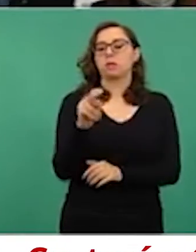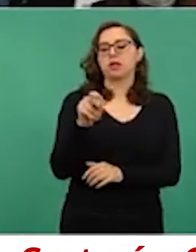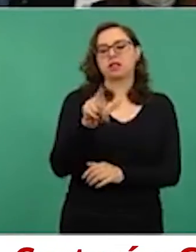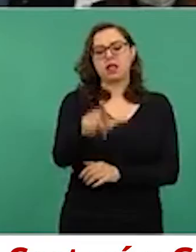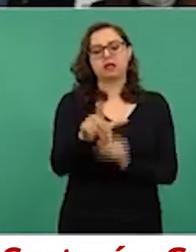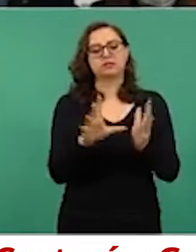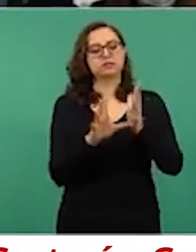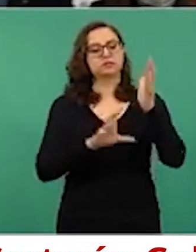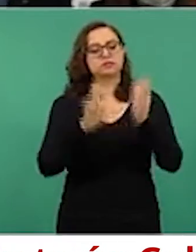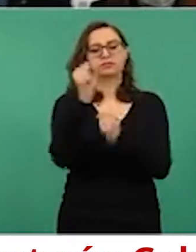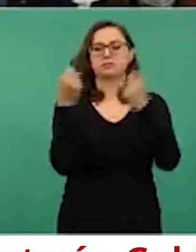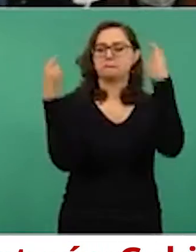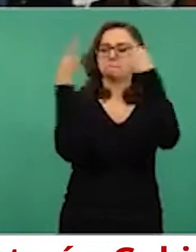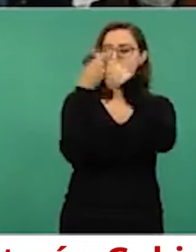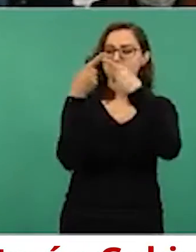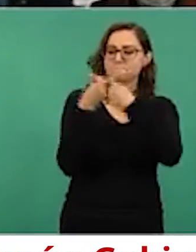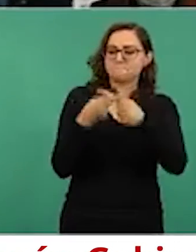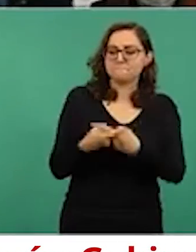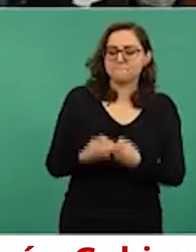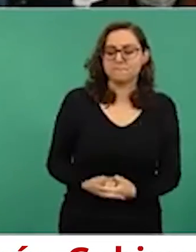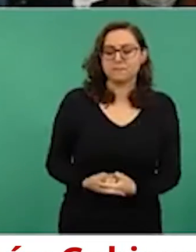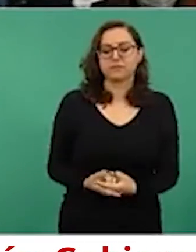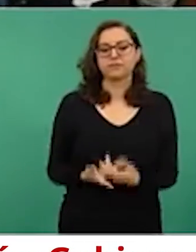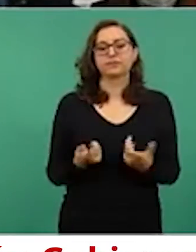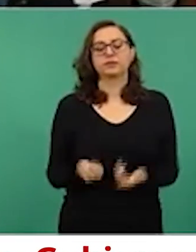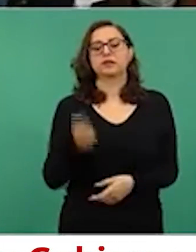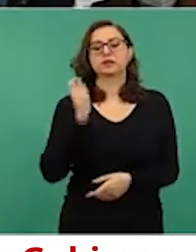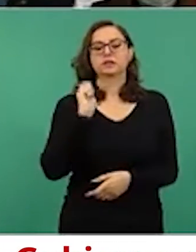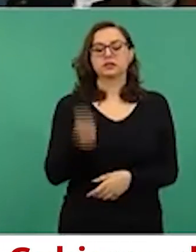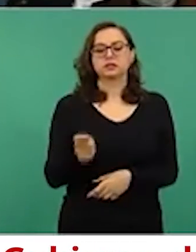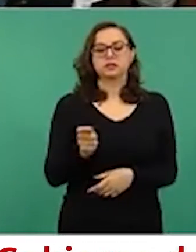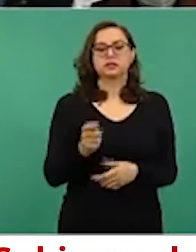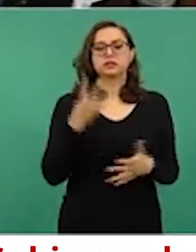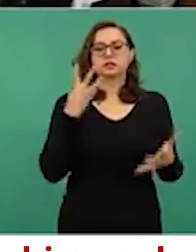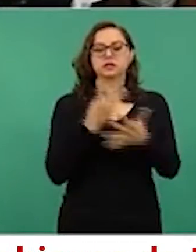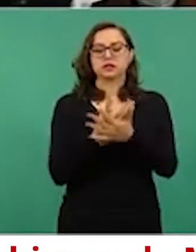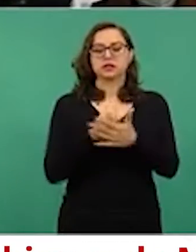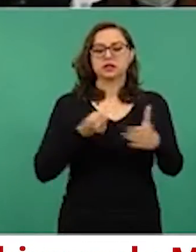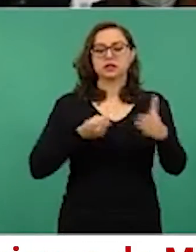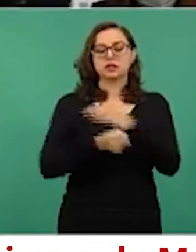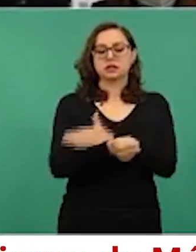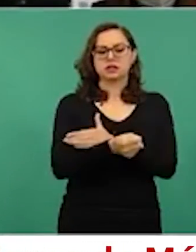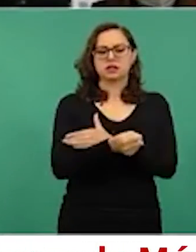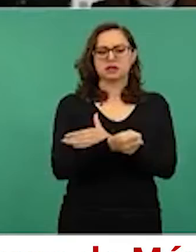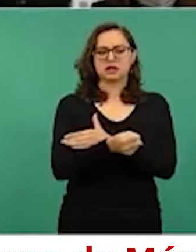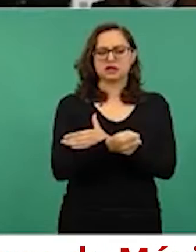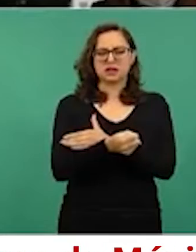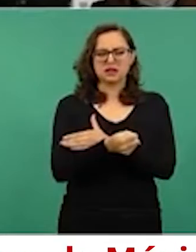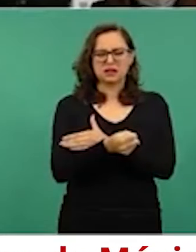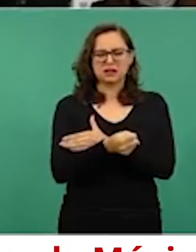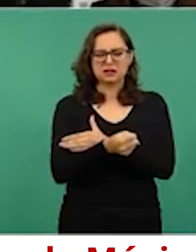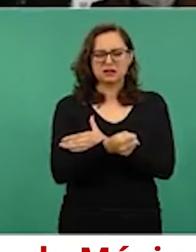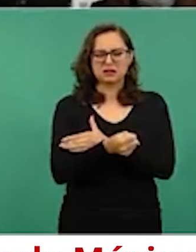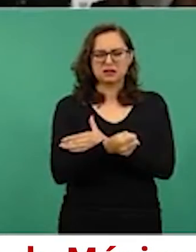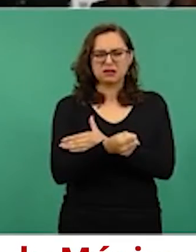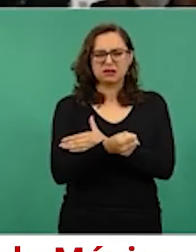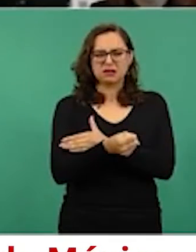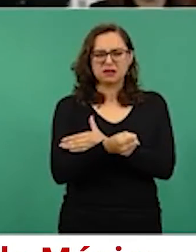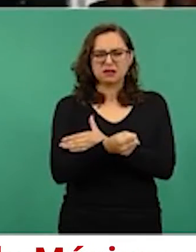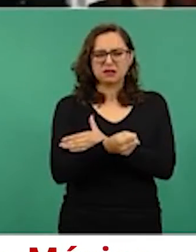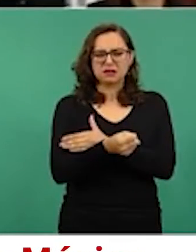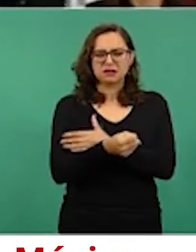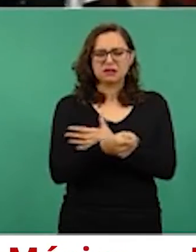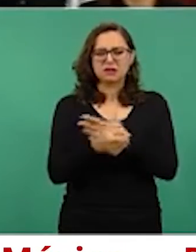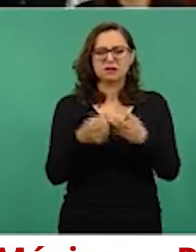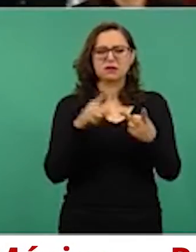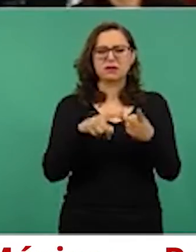elimina la prisión preventiva en delitos de contrabando, ventas